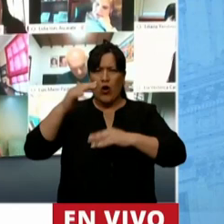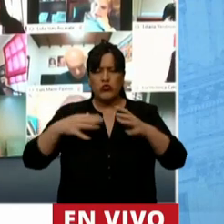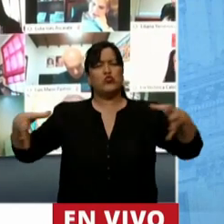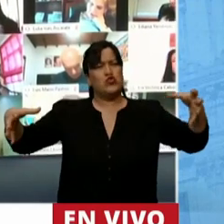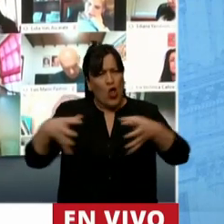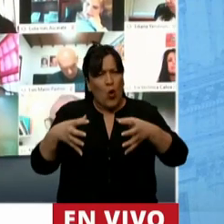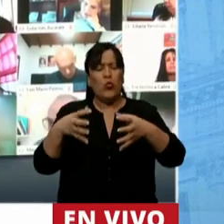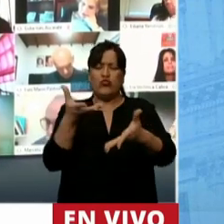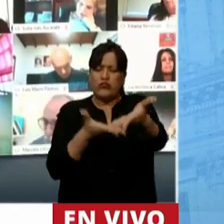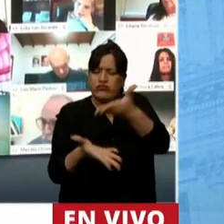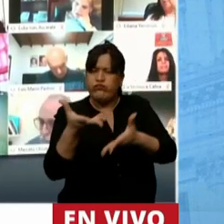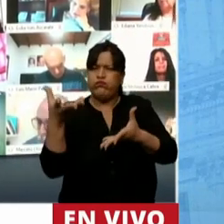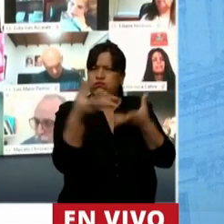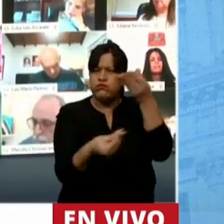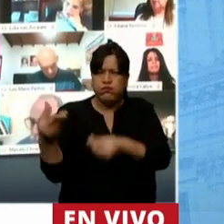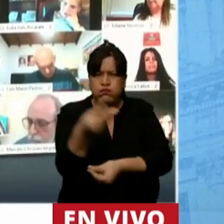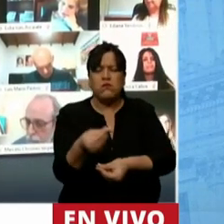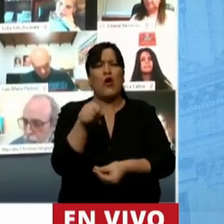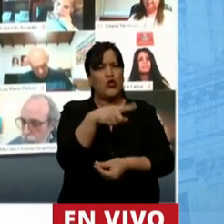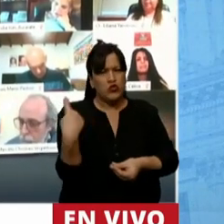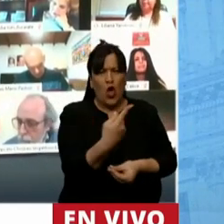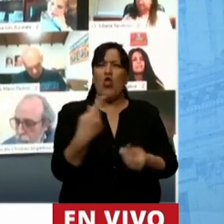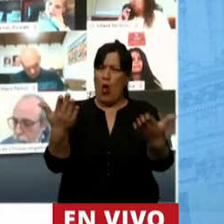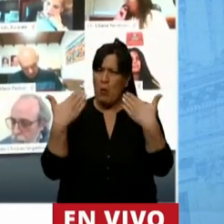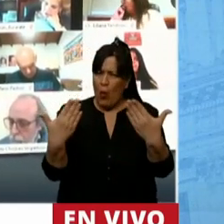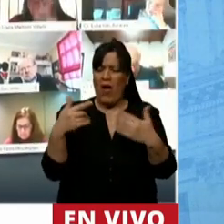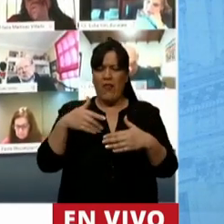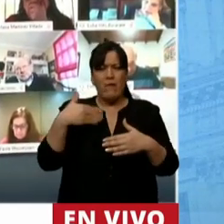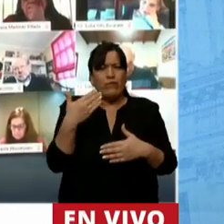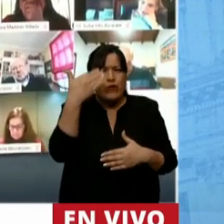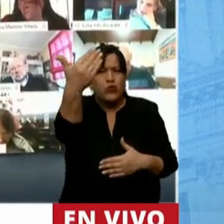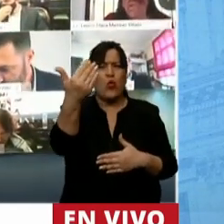solidaria entre todos vamos a poder construir una Argentina